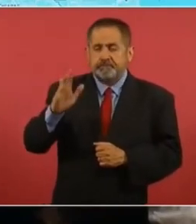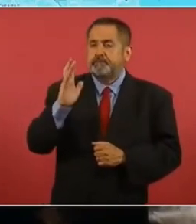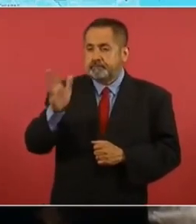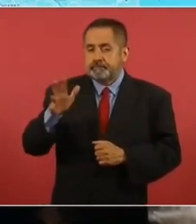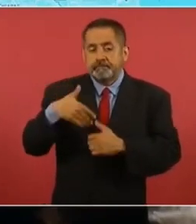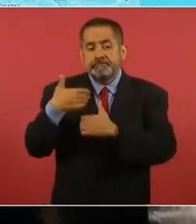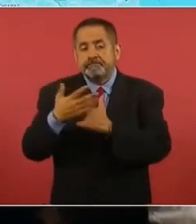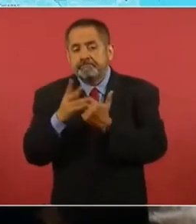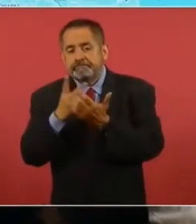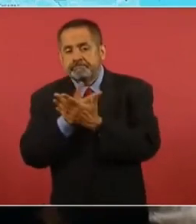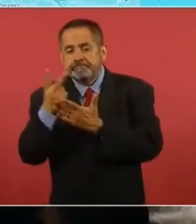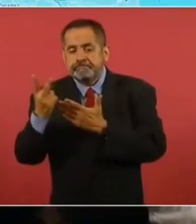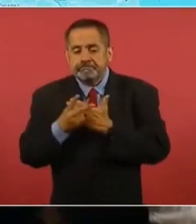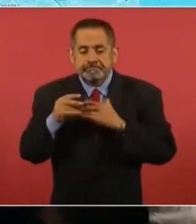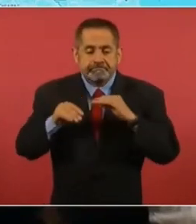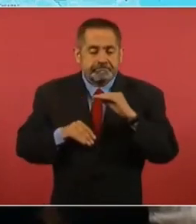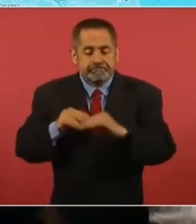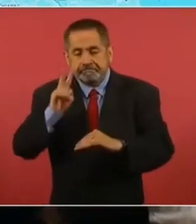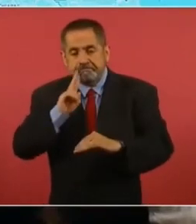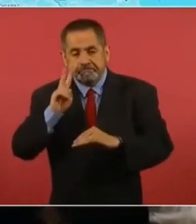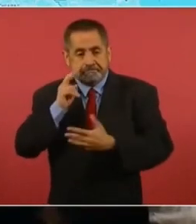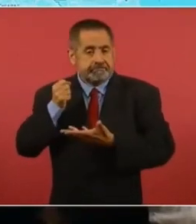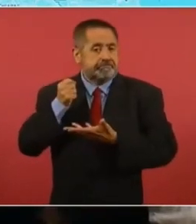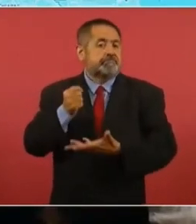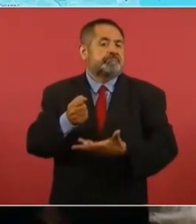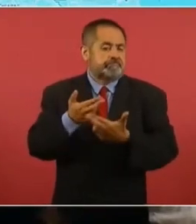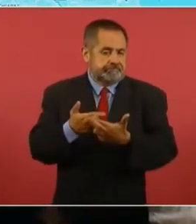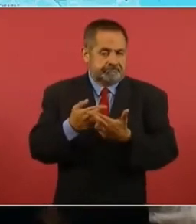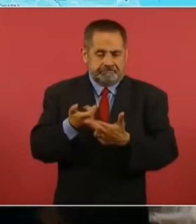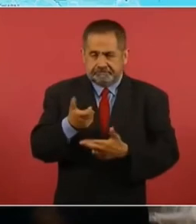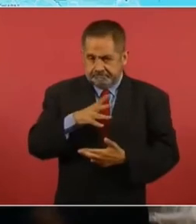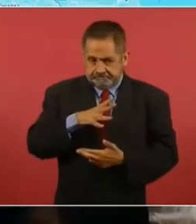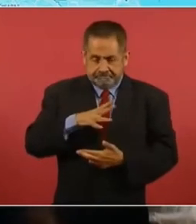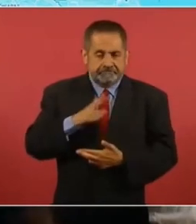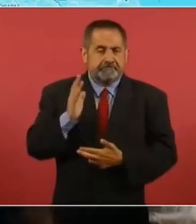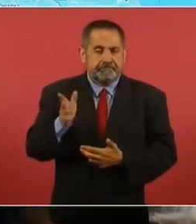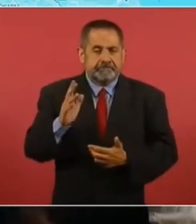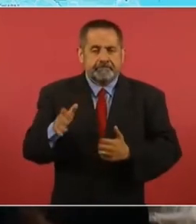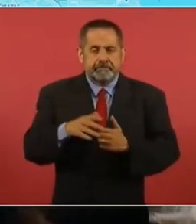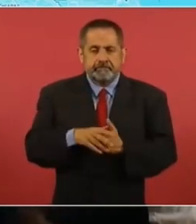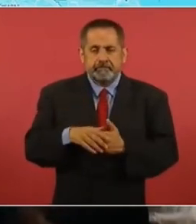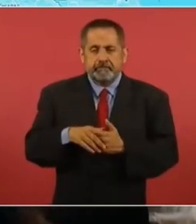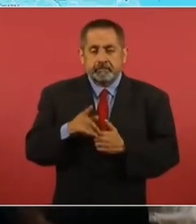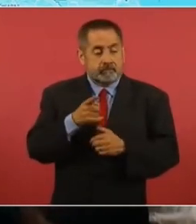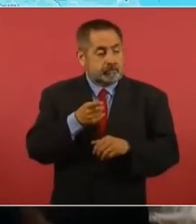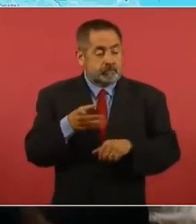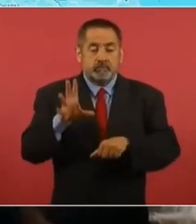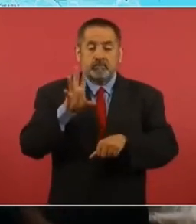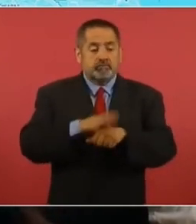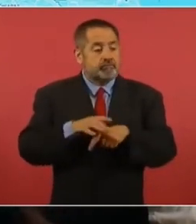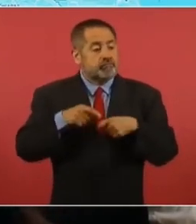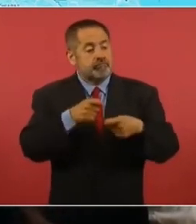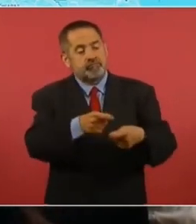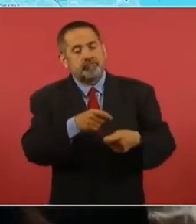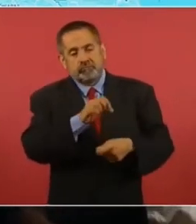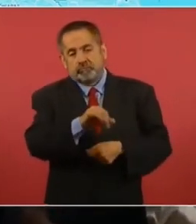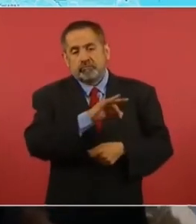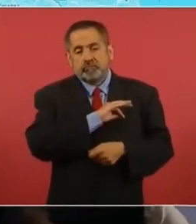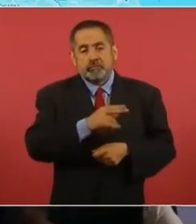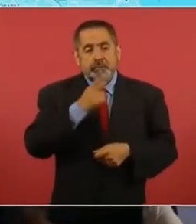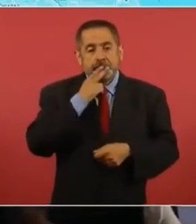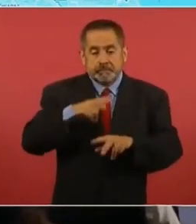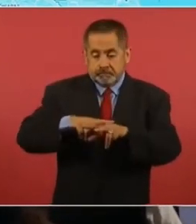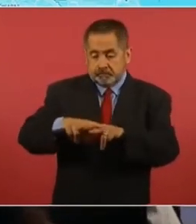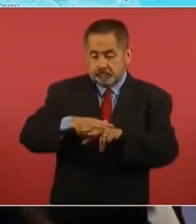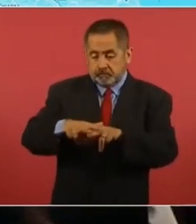proyecto con recursos y una concesión para utilizar las